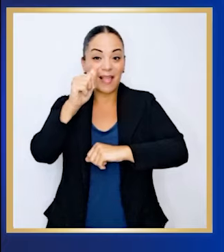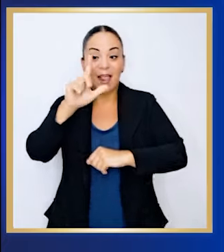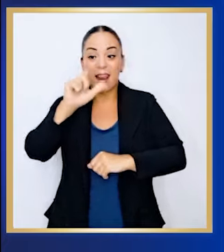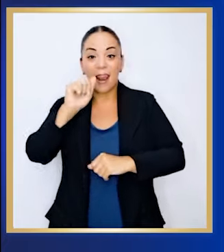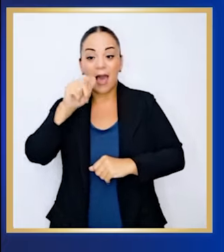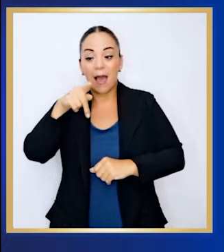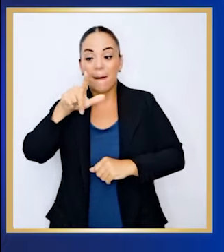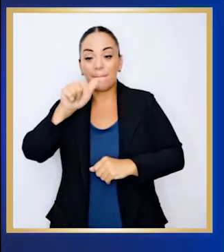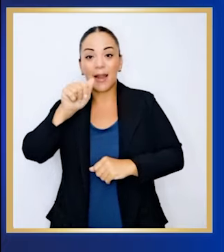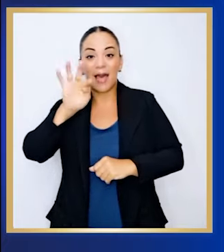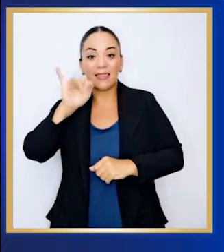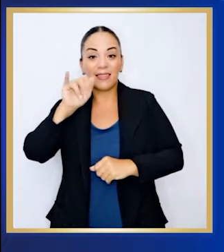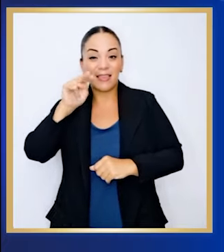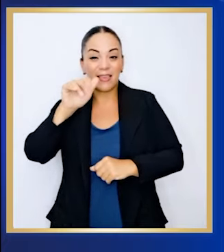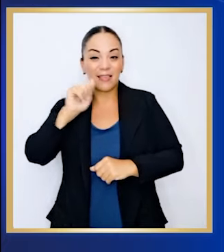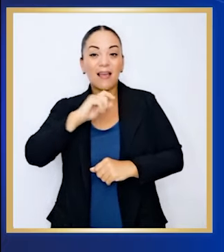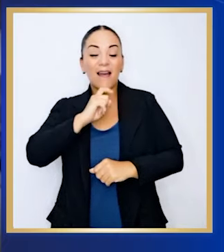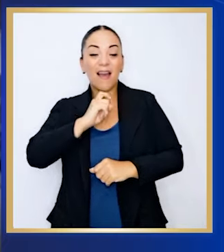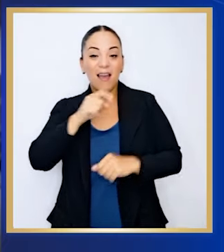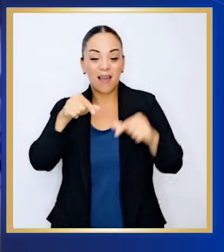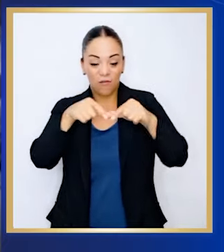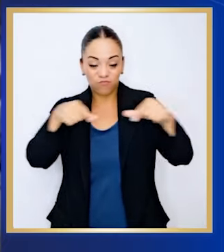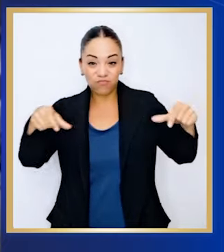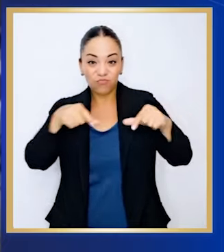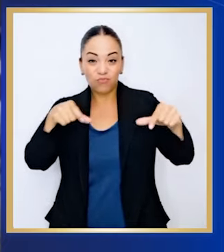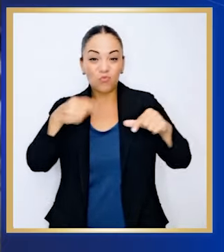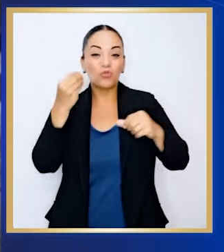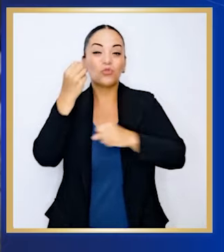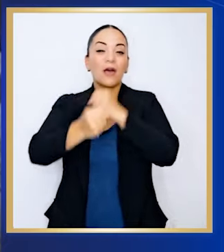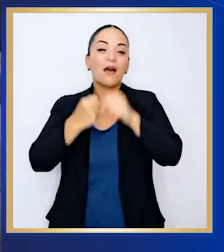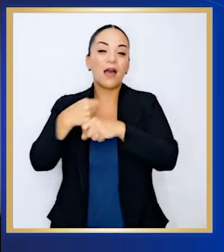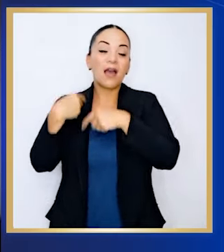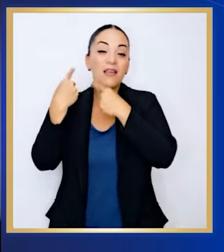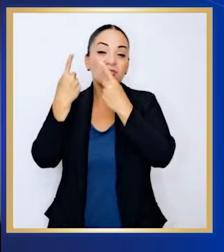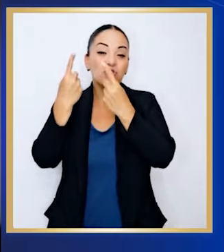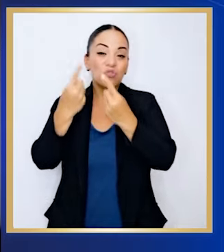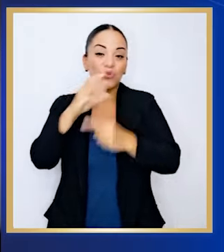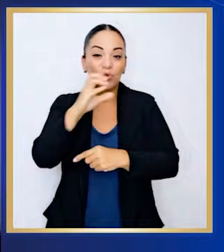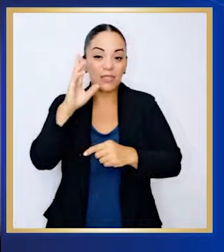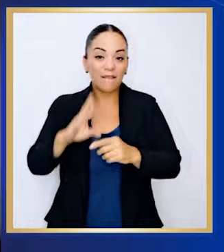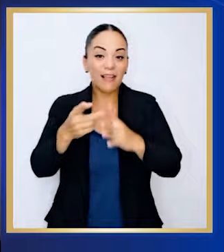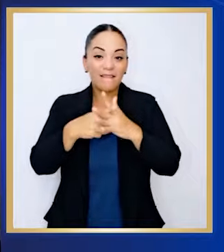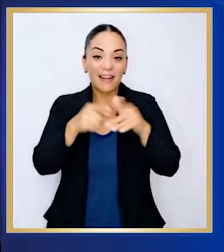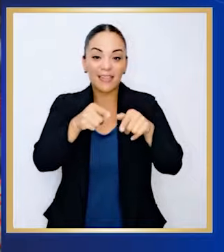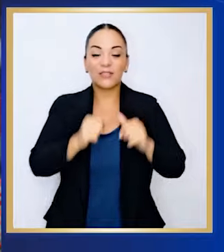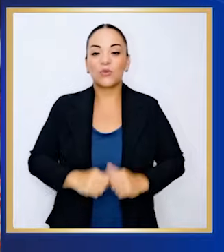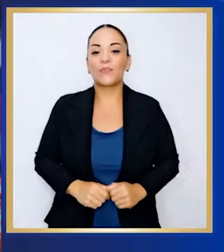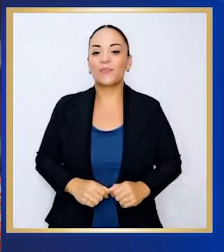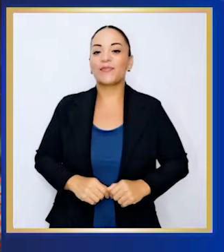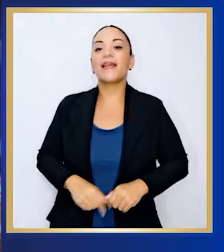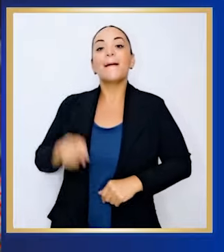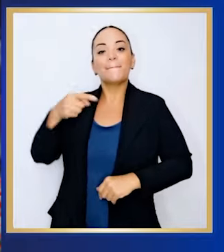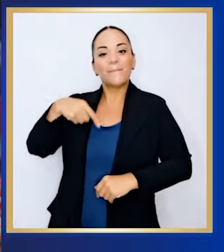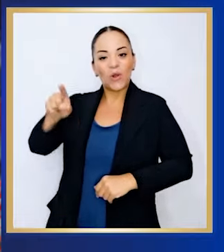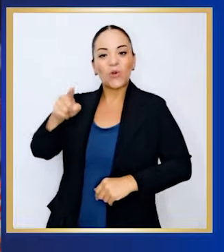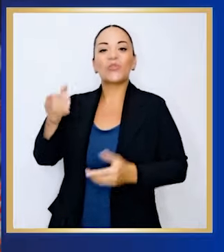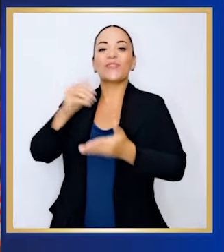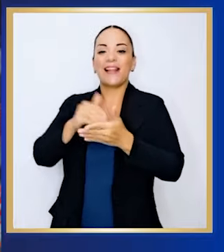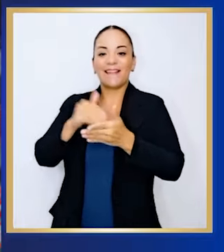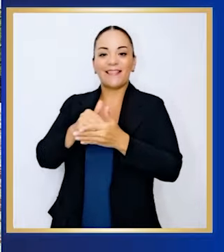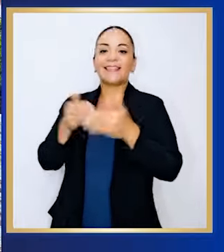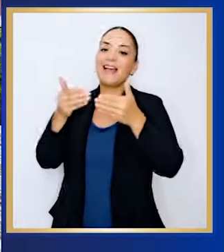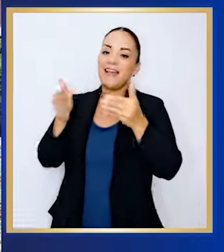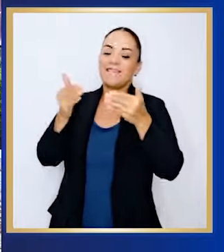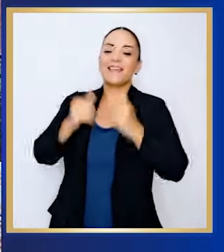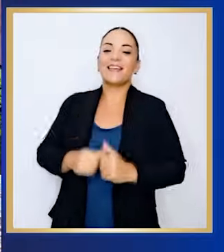años nos llevó como país arreglar una platina en un puente. Y ya pronto vamos a estar de